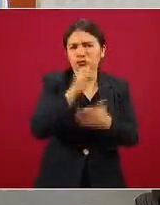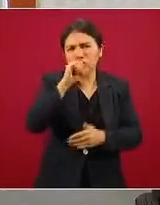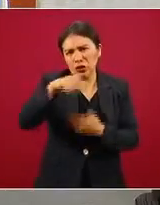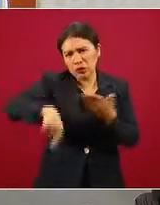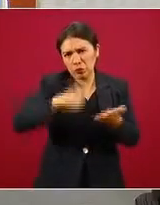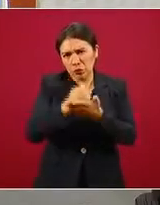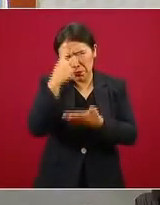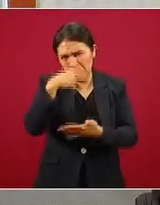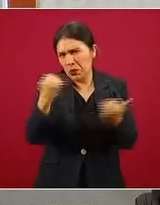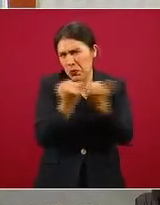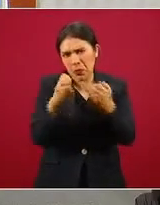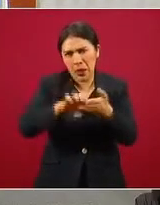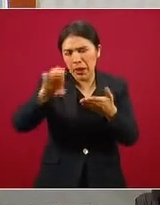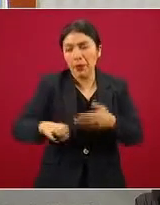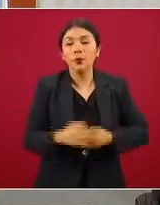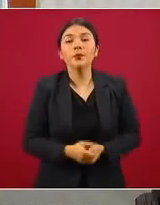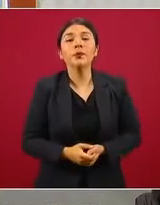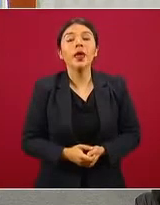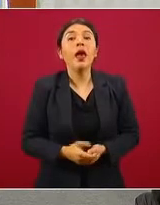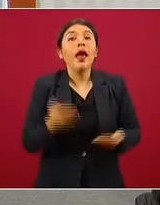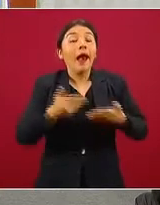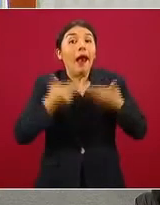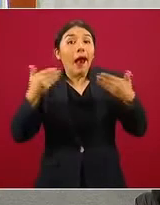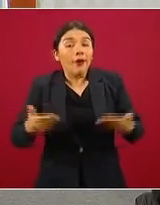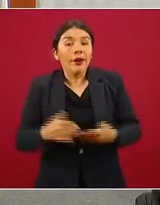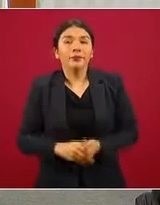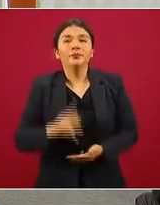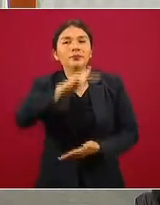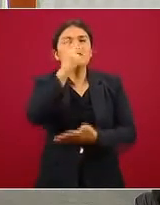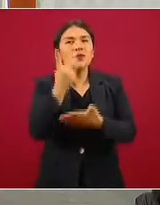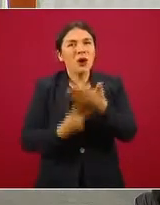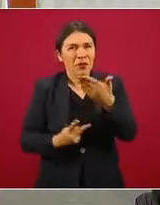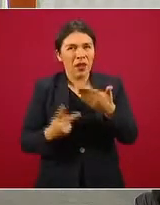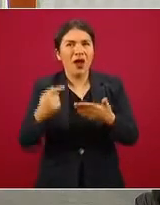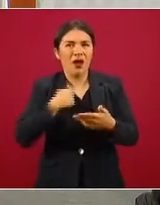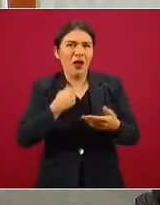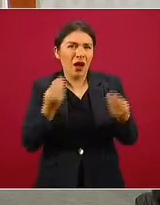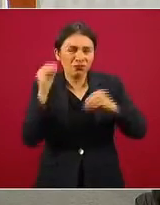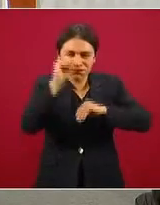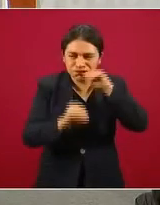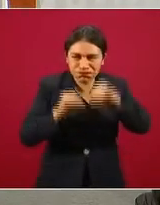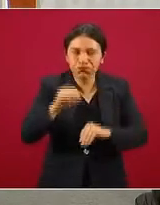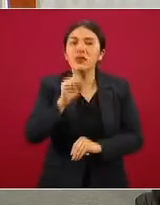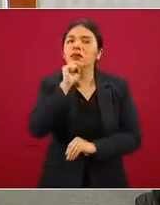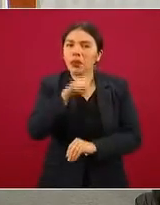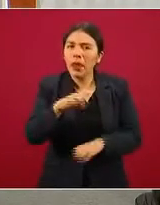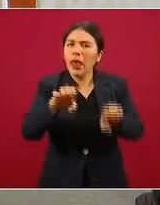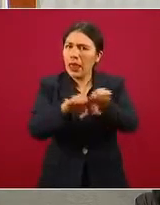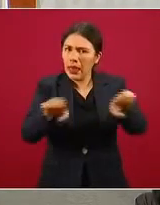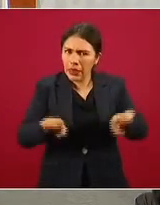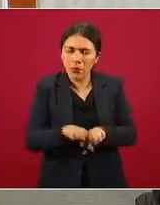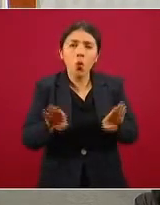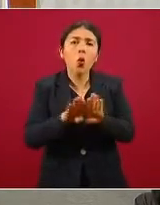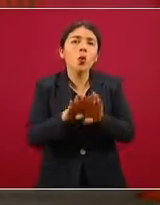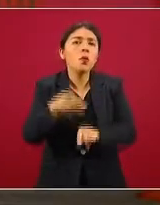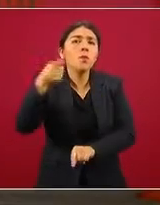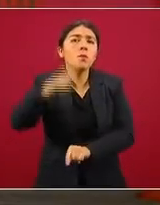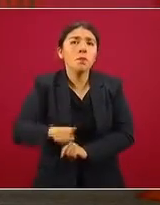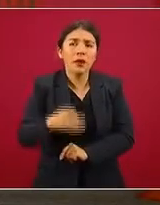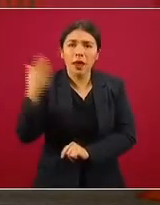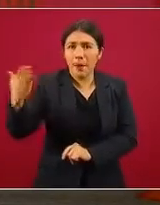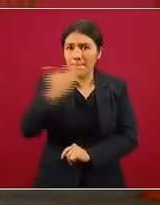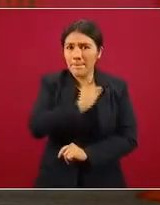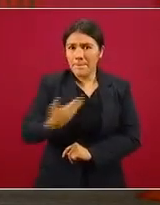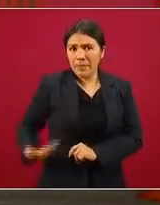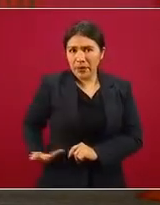Y ahora este programa que estructuramos, también trabajando en equipo, como nos ha indicado el